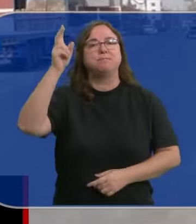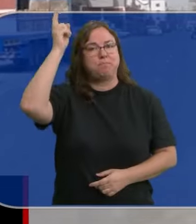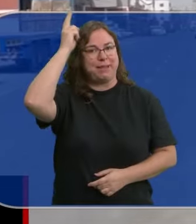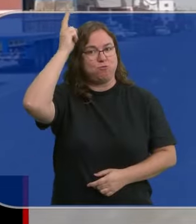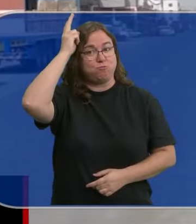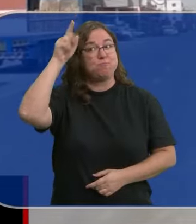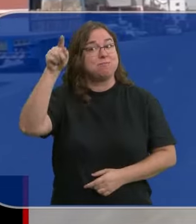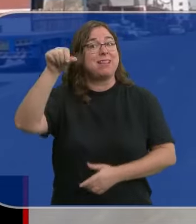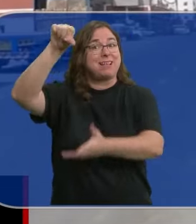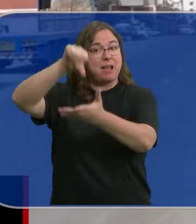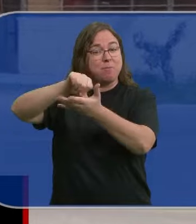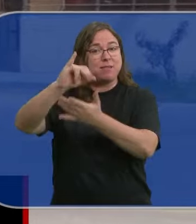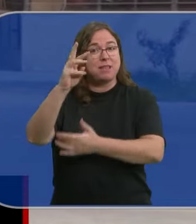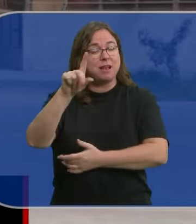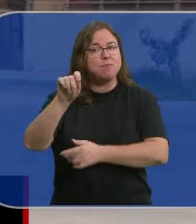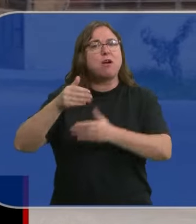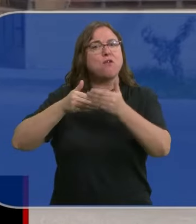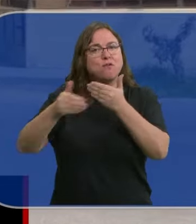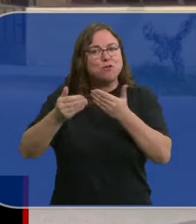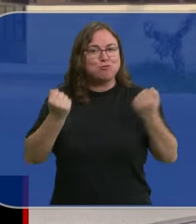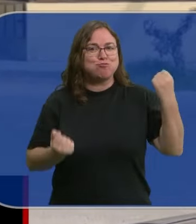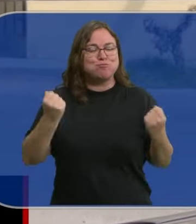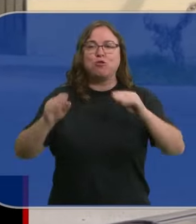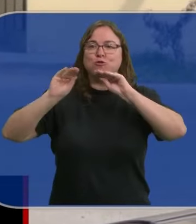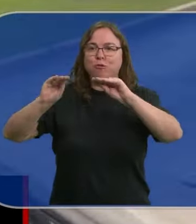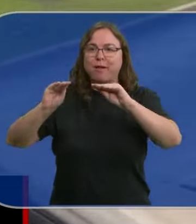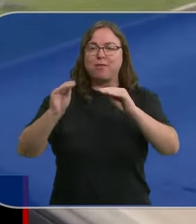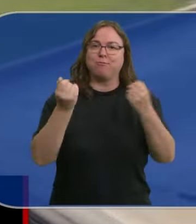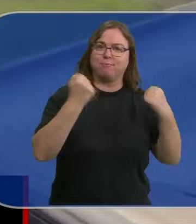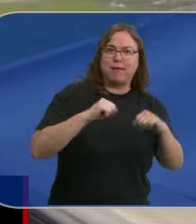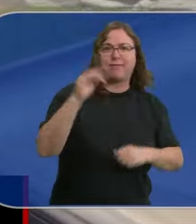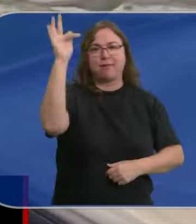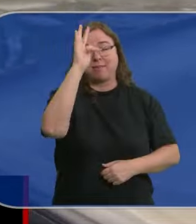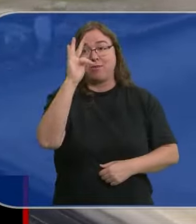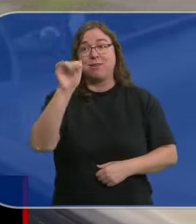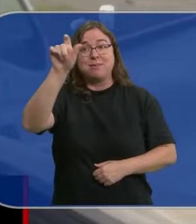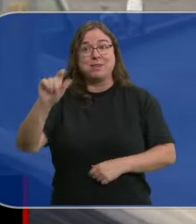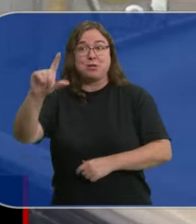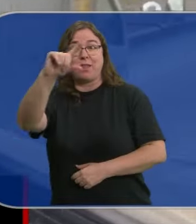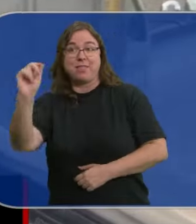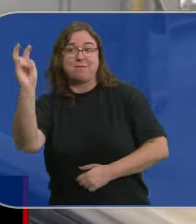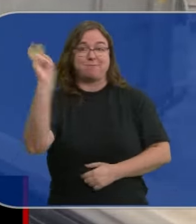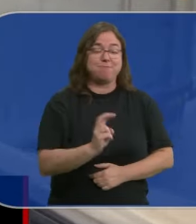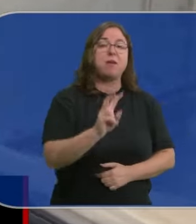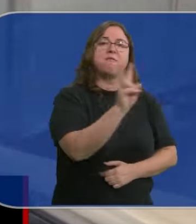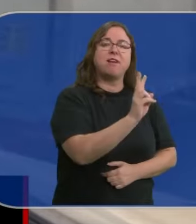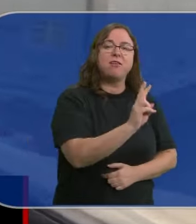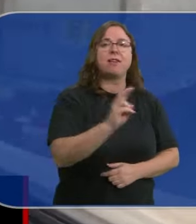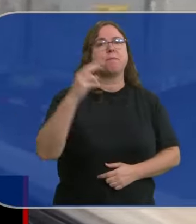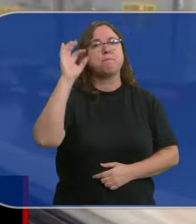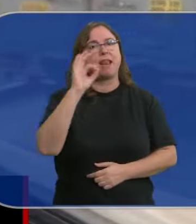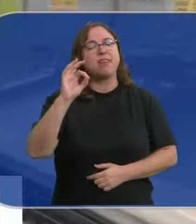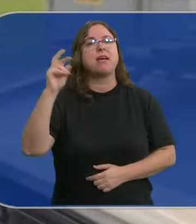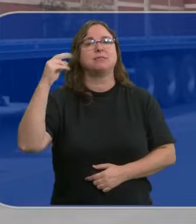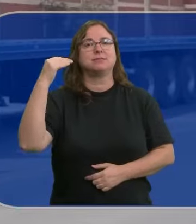Lima, los futuros transportistas reciben formación tanto teórica como práctica. Cien de ellos llegarán en breve a Valladolid, Valencia y Segovia.